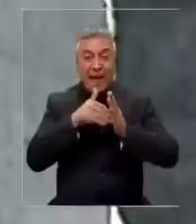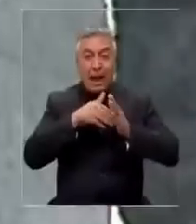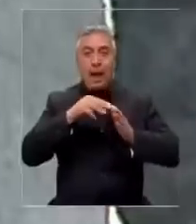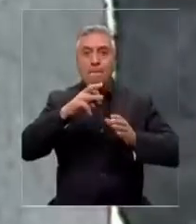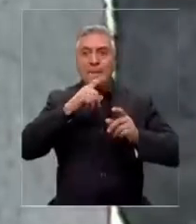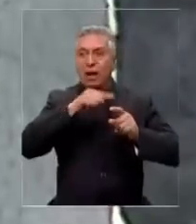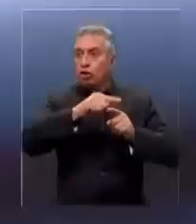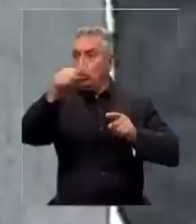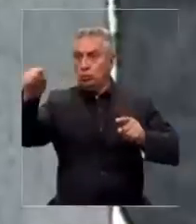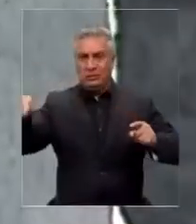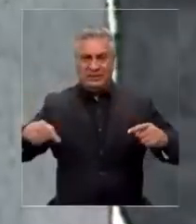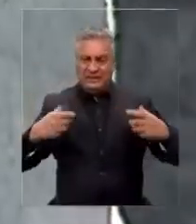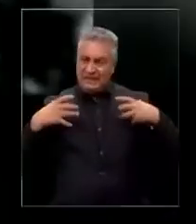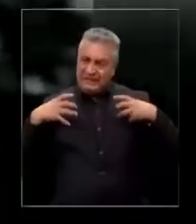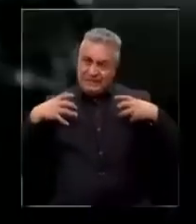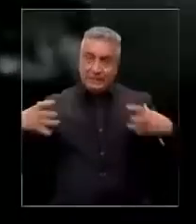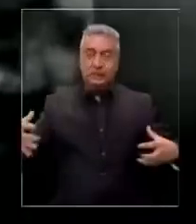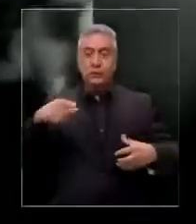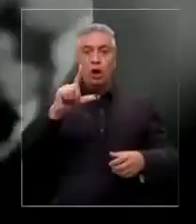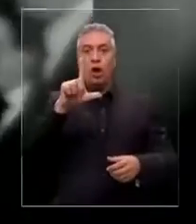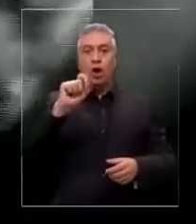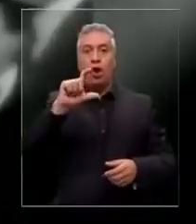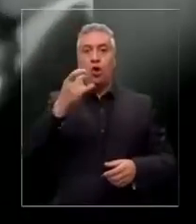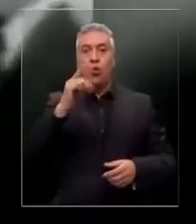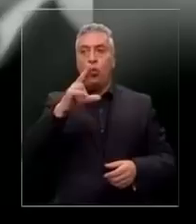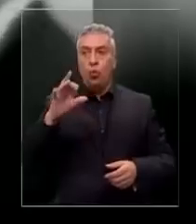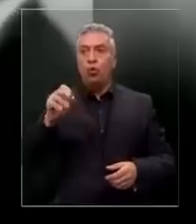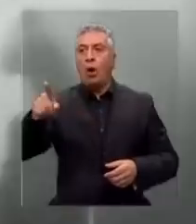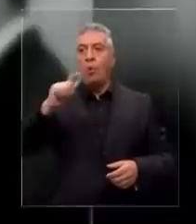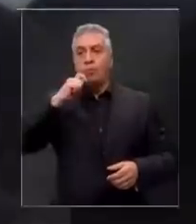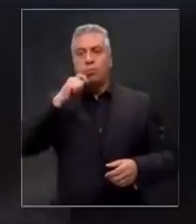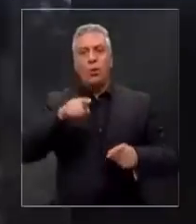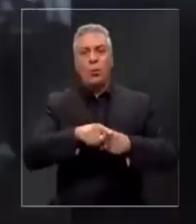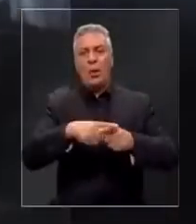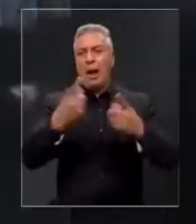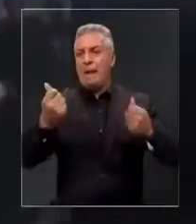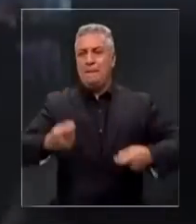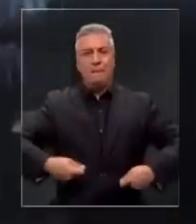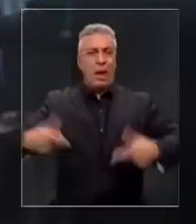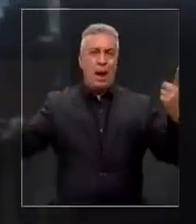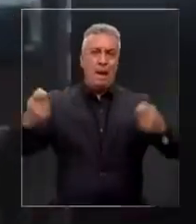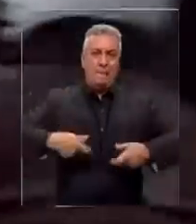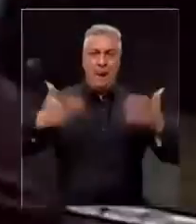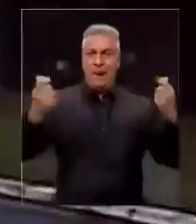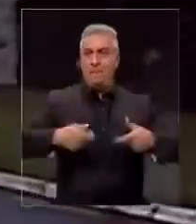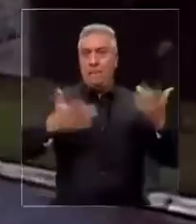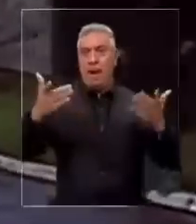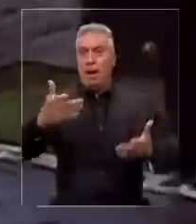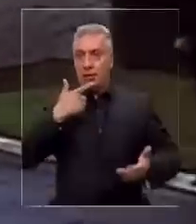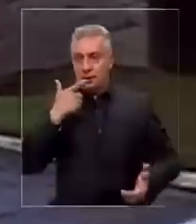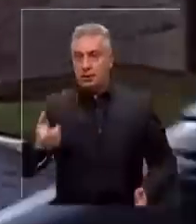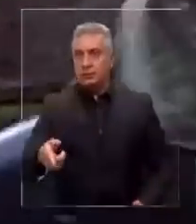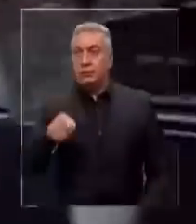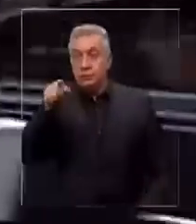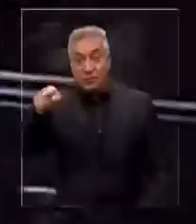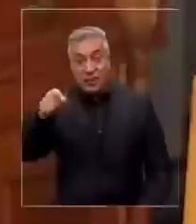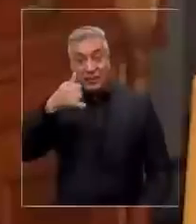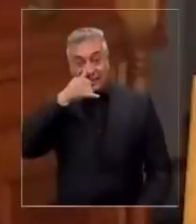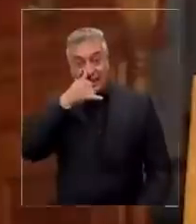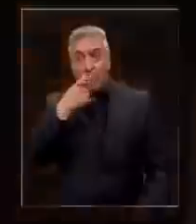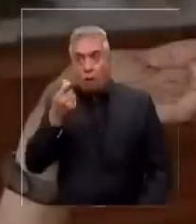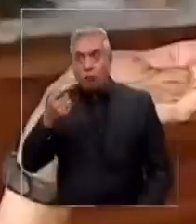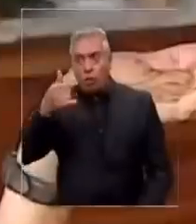cuadrados, faraónica mansión de Locurro, la llamaban símbolo del derroche en medio de la crisis de los 80. El sitio costó en ese